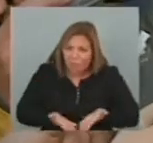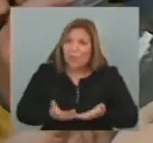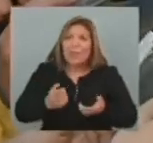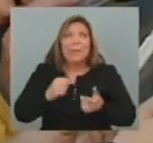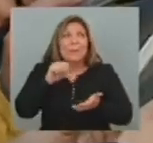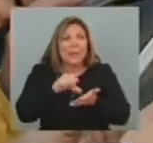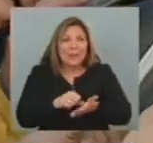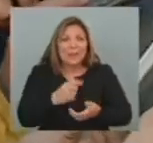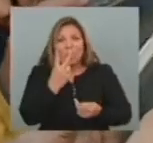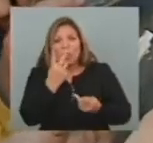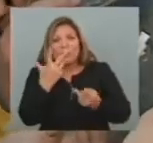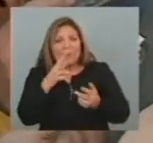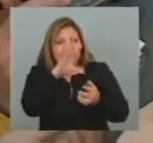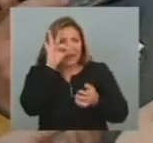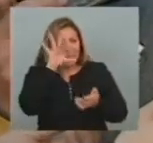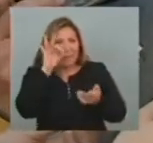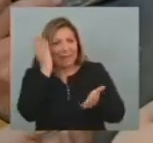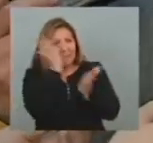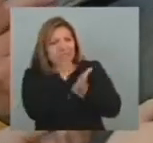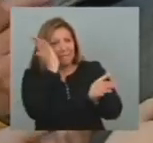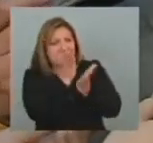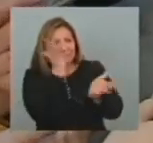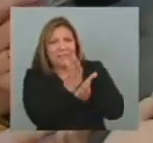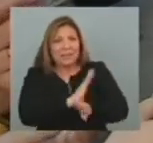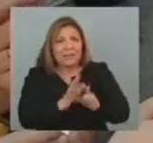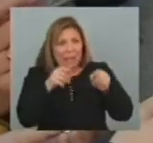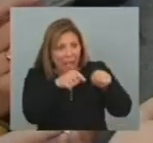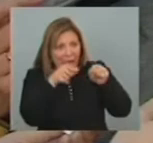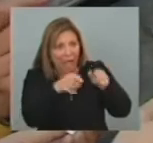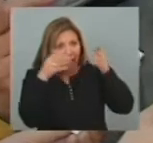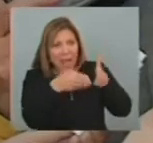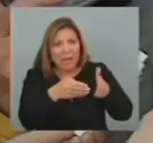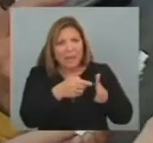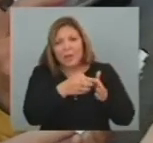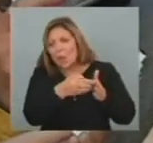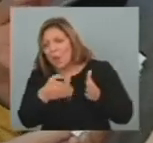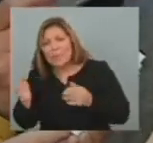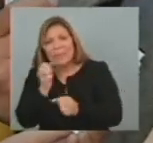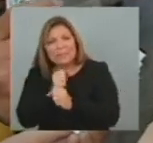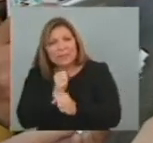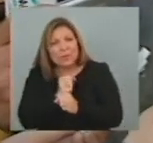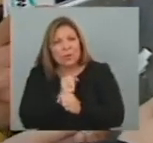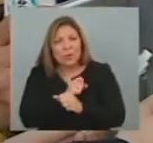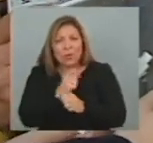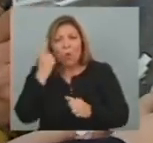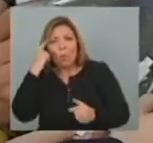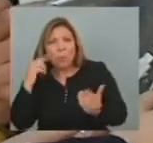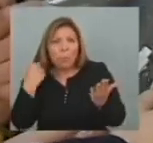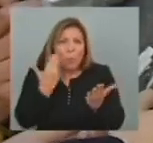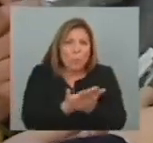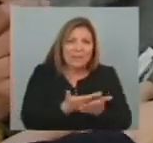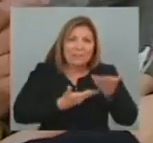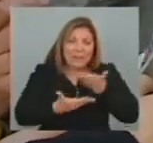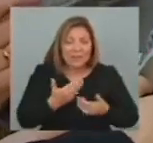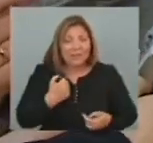tomado Dos o tres temas Y ha golpeado Sobre esos dos o tres temas Y creo que La gente